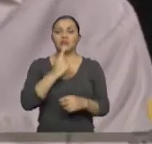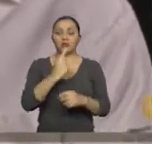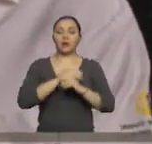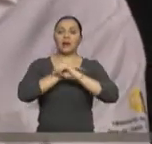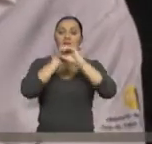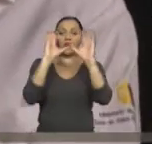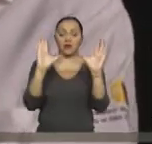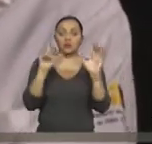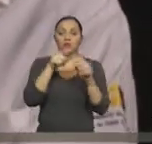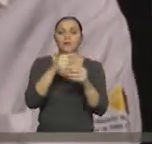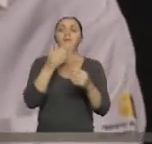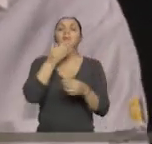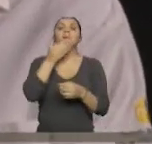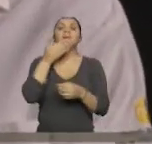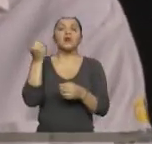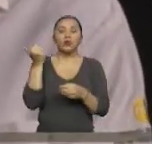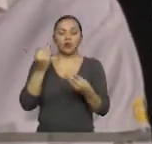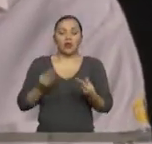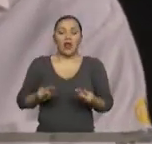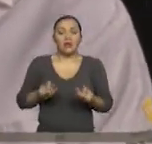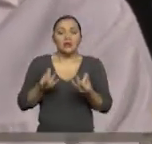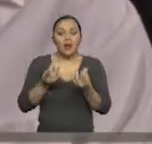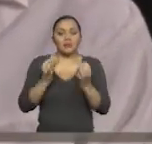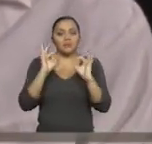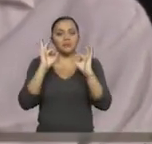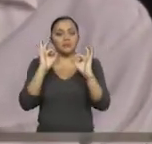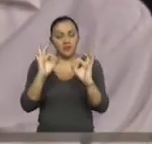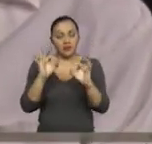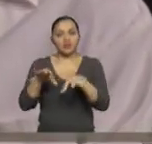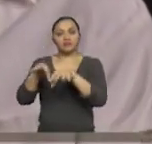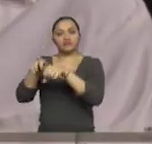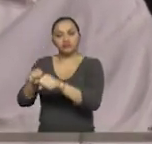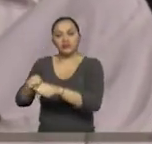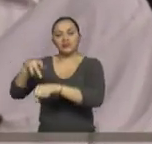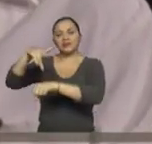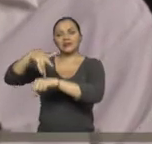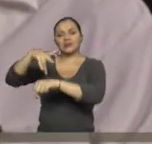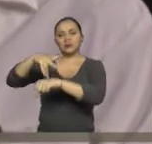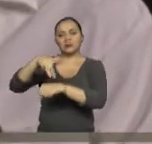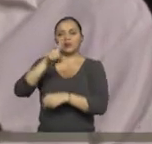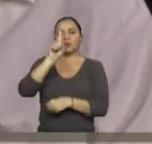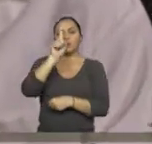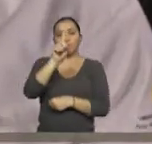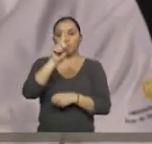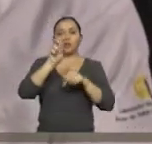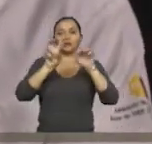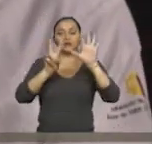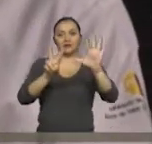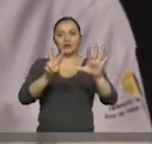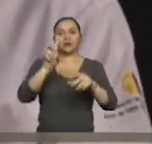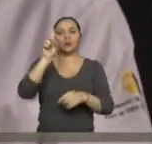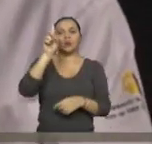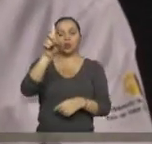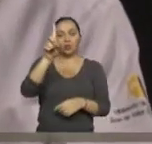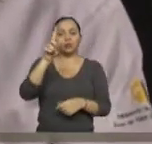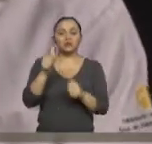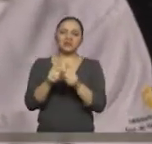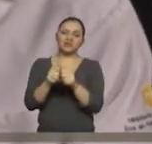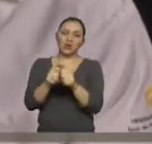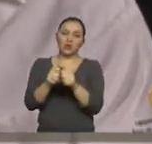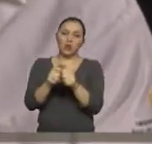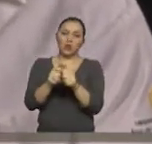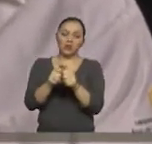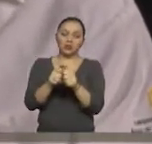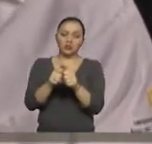para darle una mejor calidad al paciente, es mejor llamar desde sus hogares, desde sus teléfonos celulares,